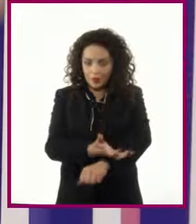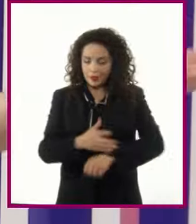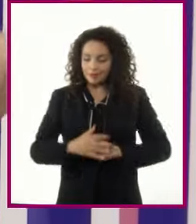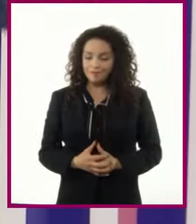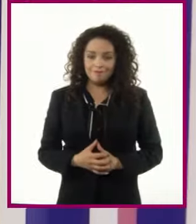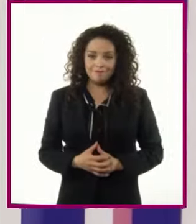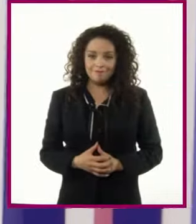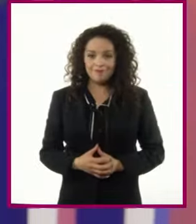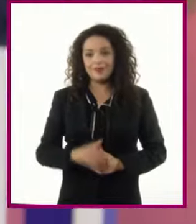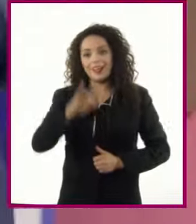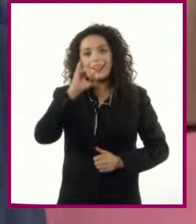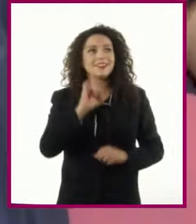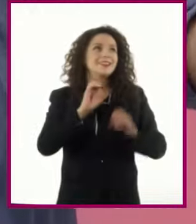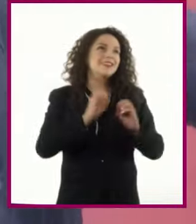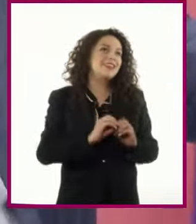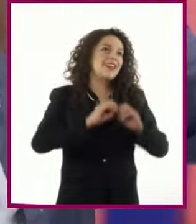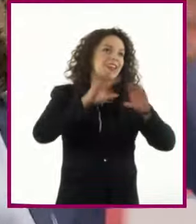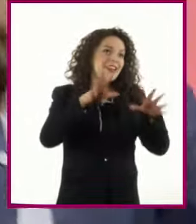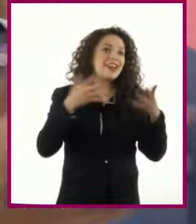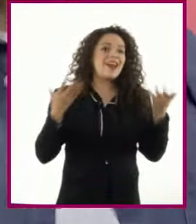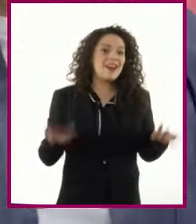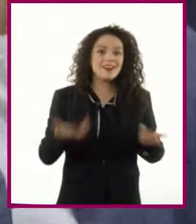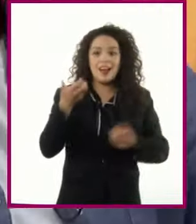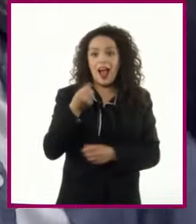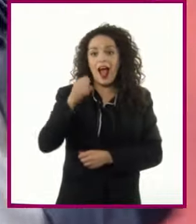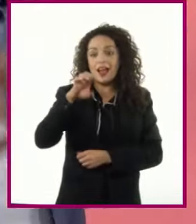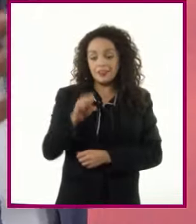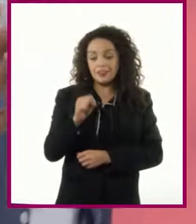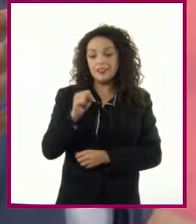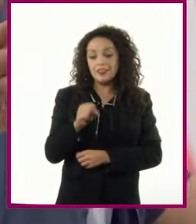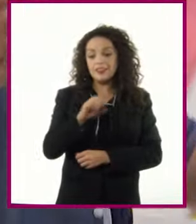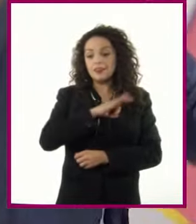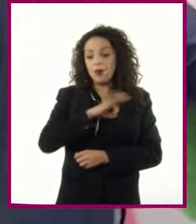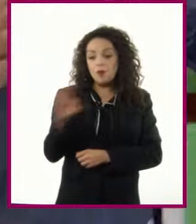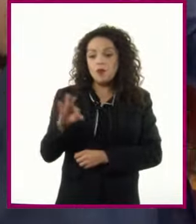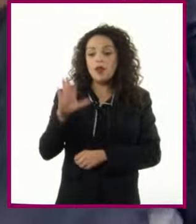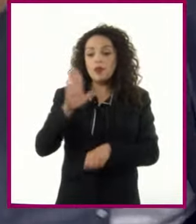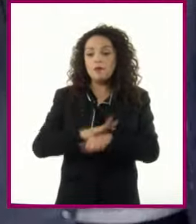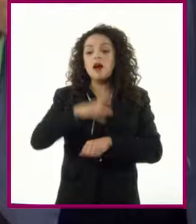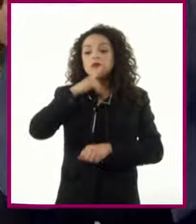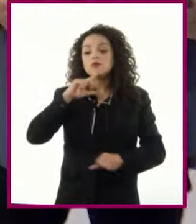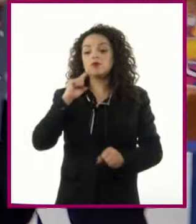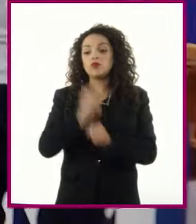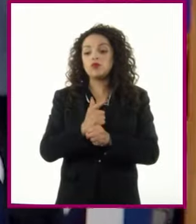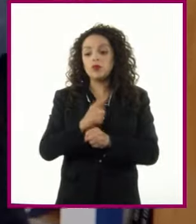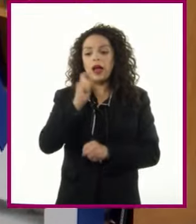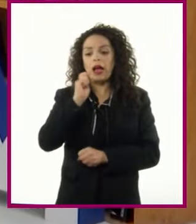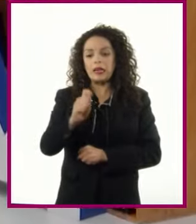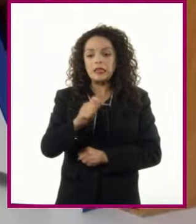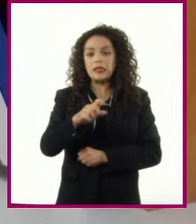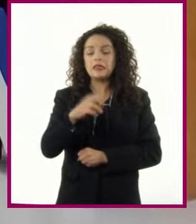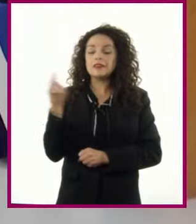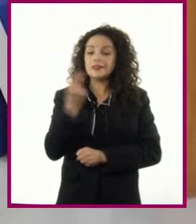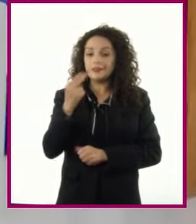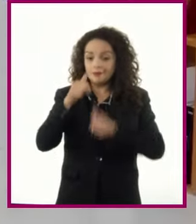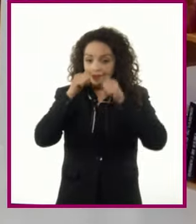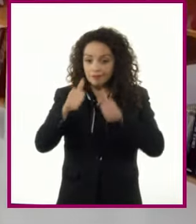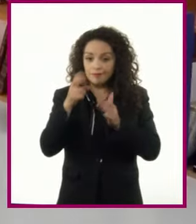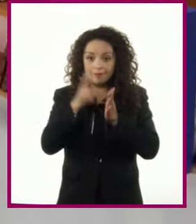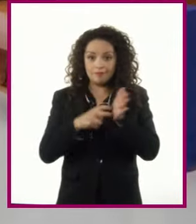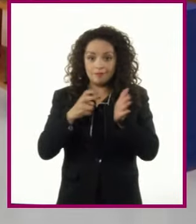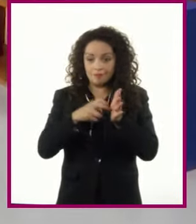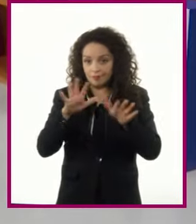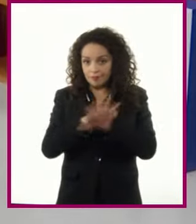Claro, porque así es más probable que se den cuenta de las áreas de oportunidad que deben atenderse